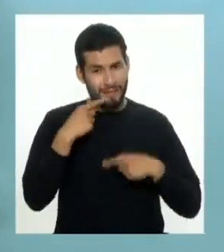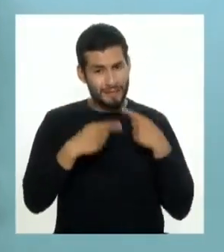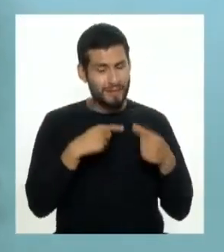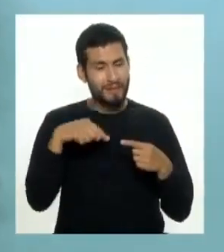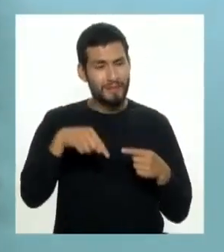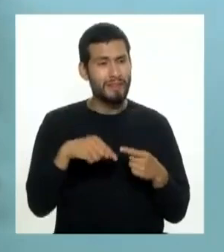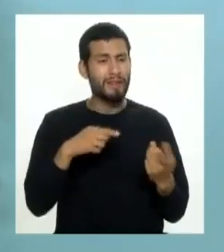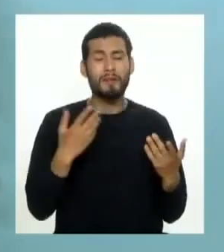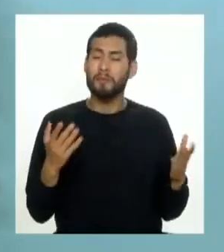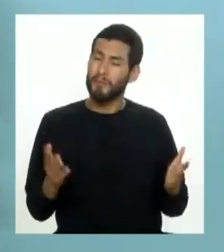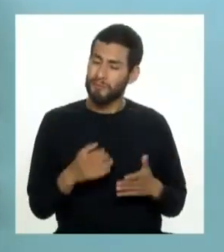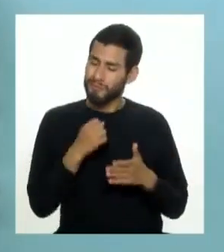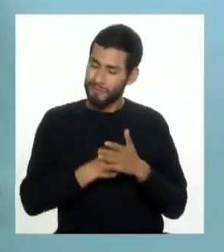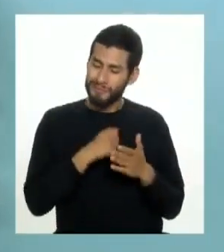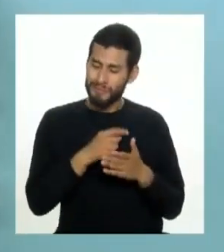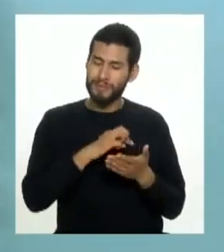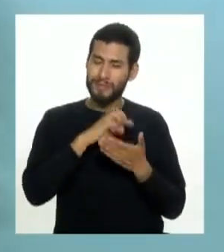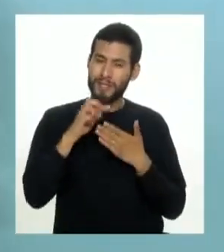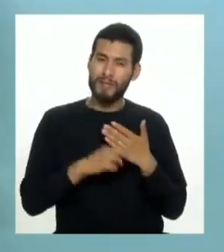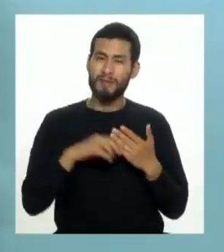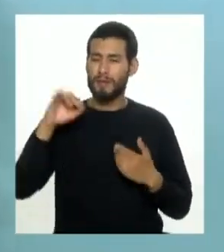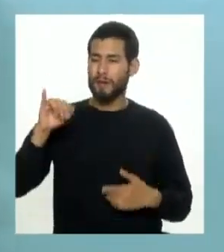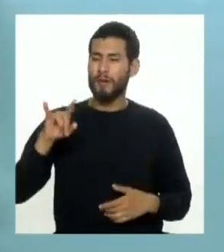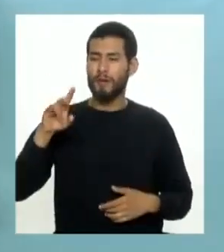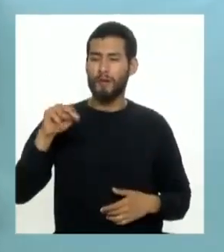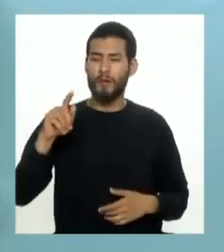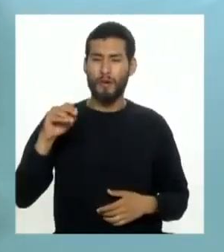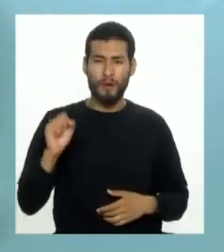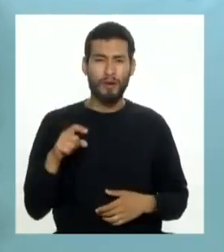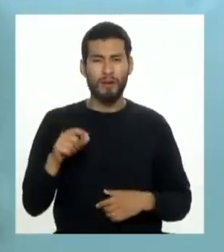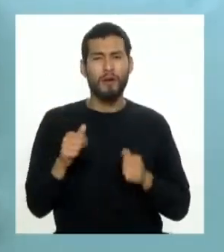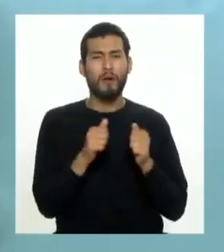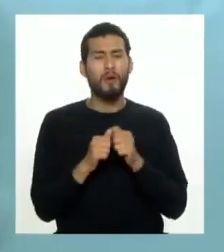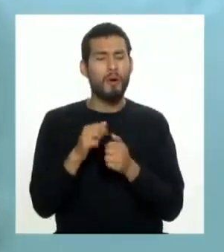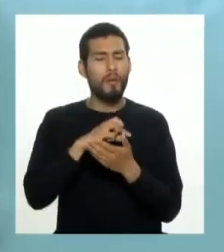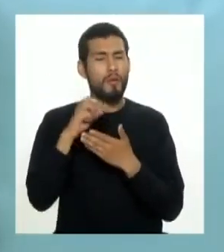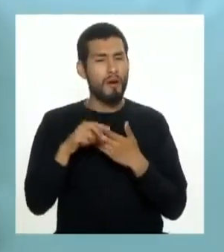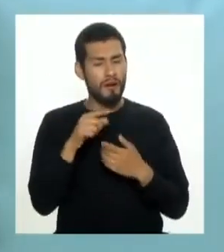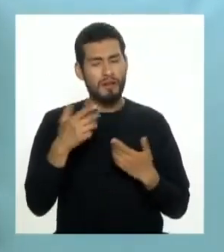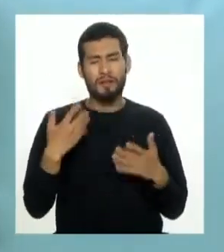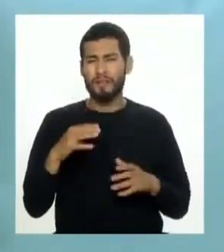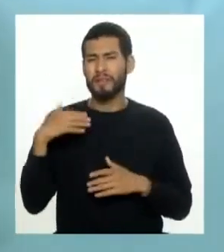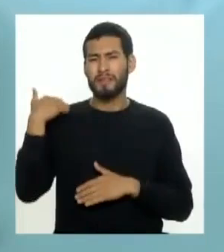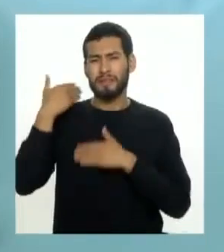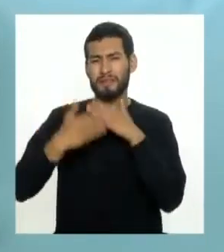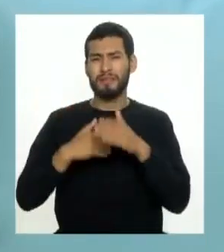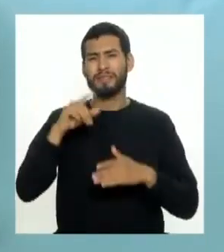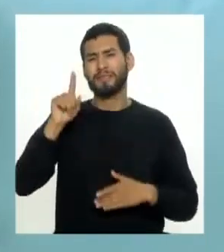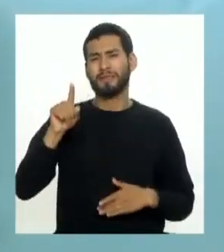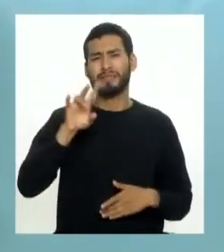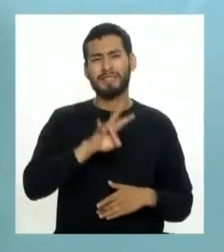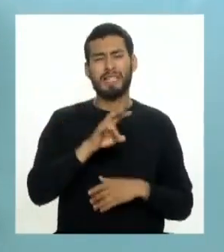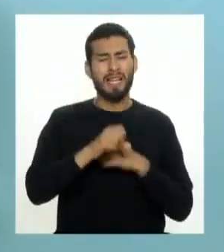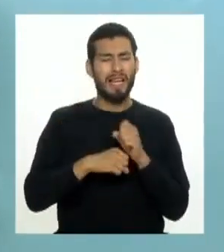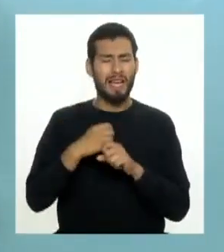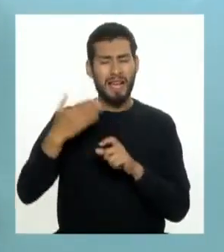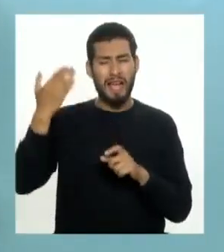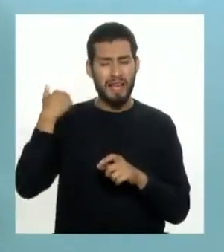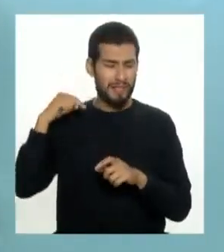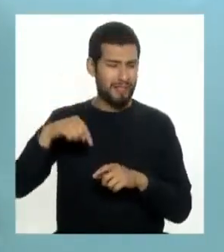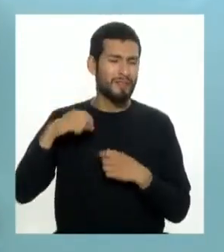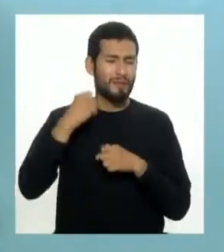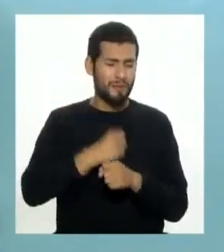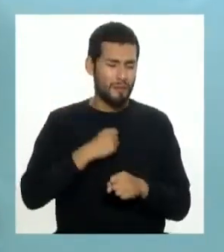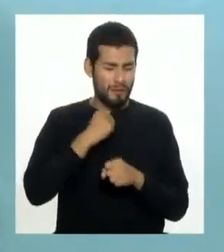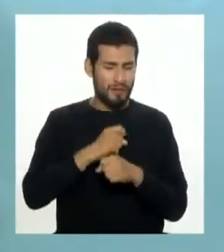poquito de estos grandes retos que tiene el programa Juntos el programa Juntos es un programa social con más de 17 años que ya viene trabajando fuertemente